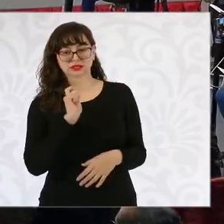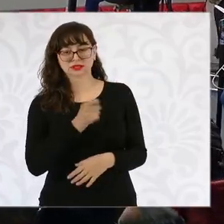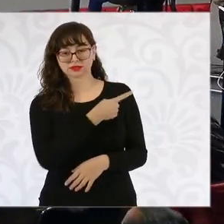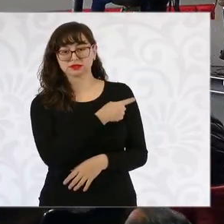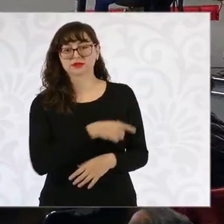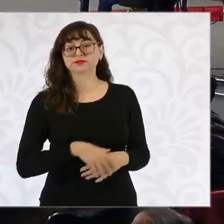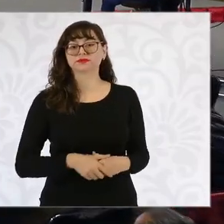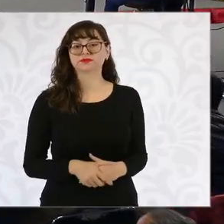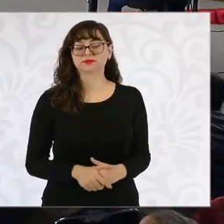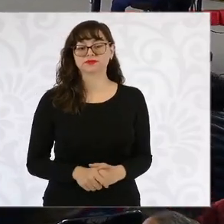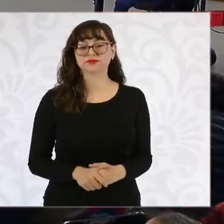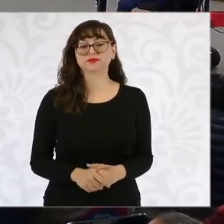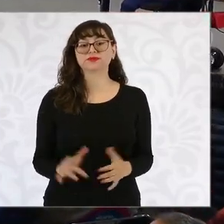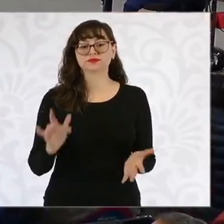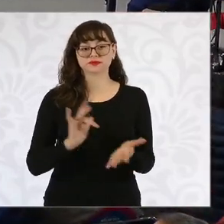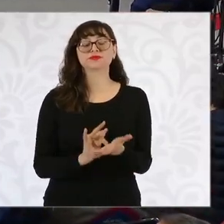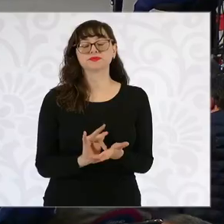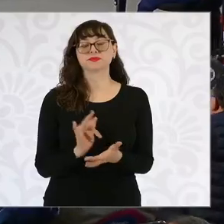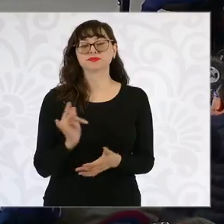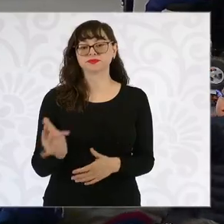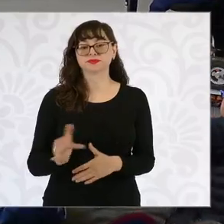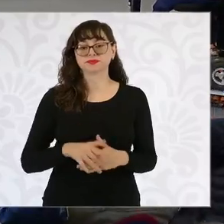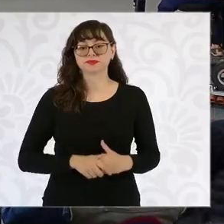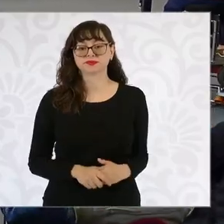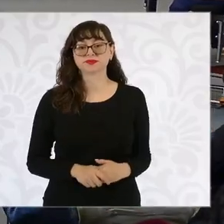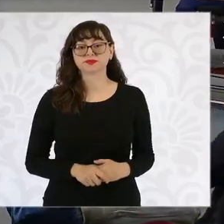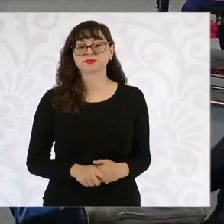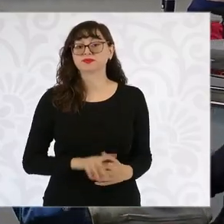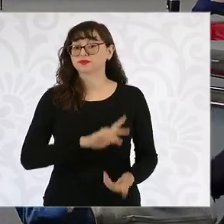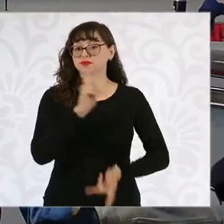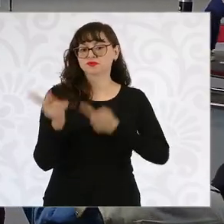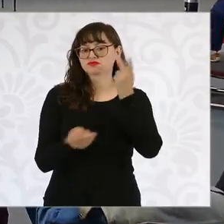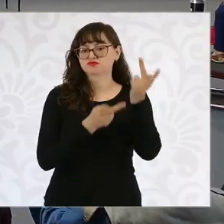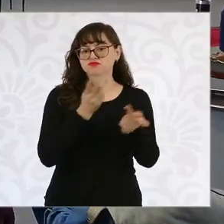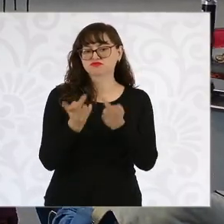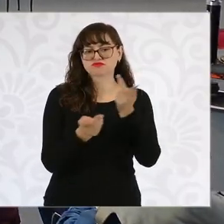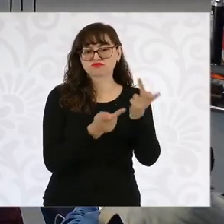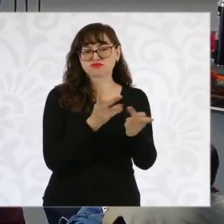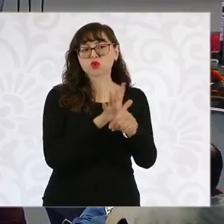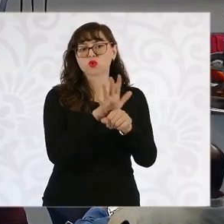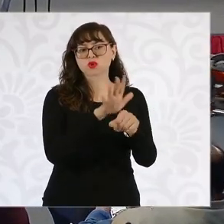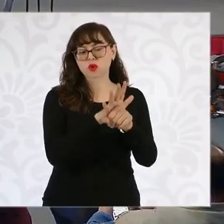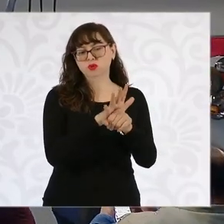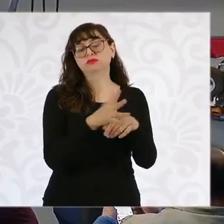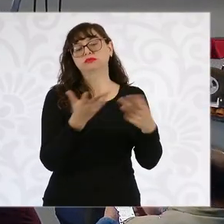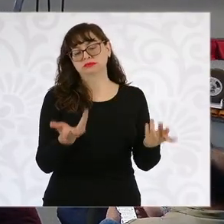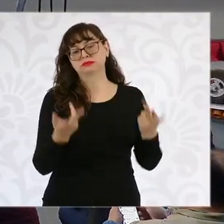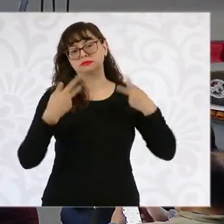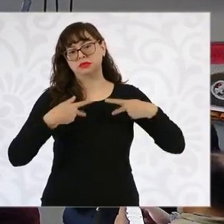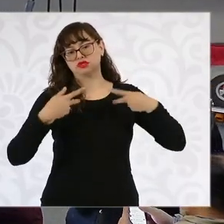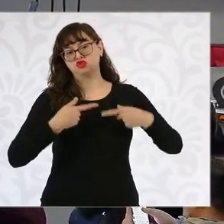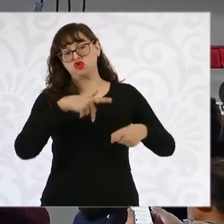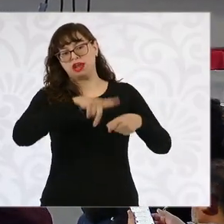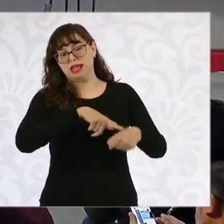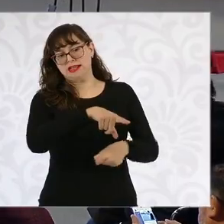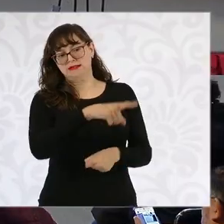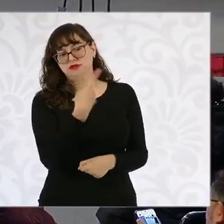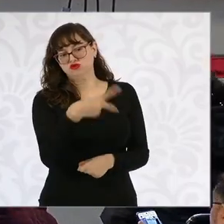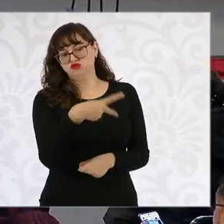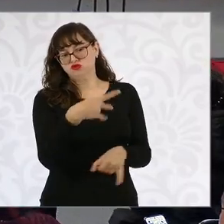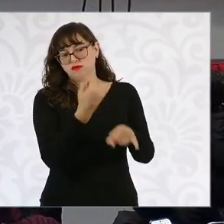Gracias, buenas tardes. ¿Qué se pregunta en el cuestionario? Bueno, se recuperan los datos personales del